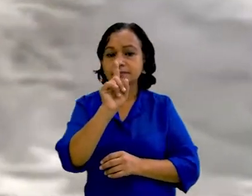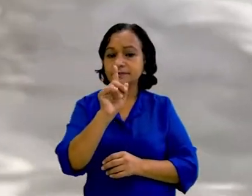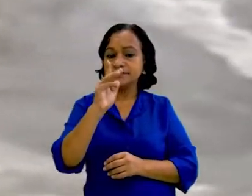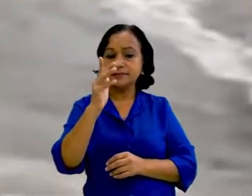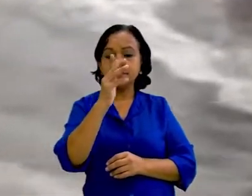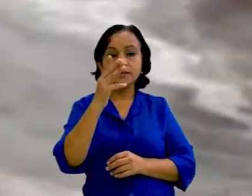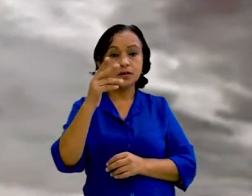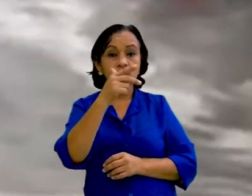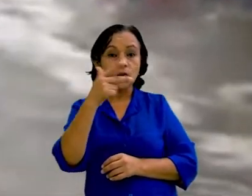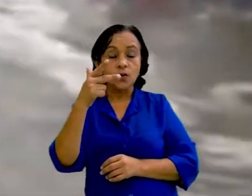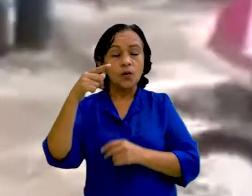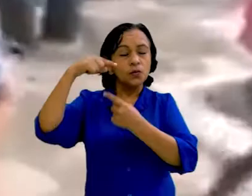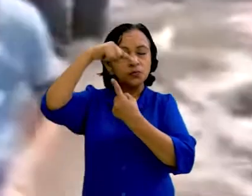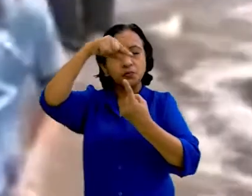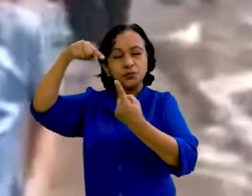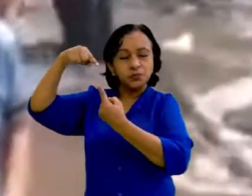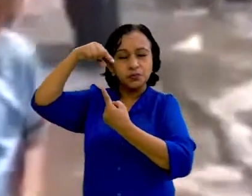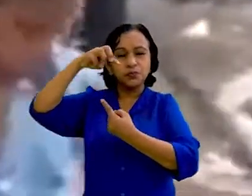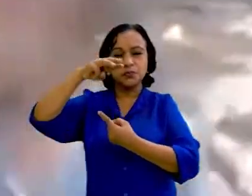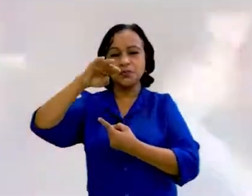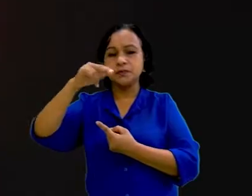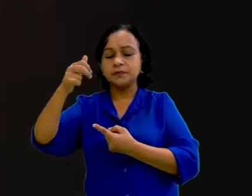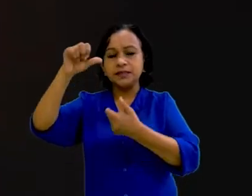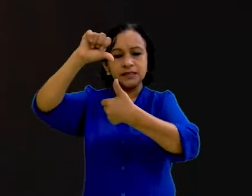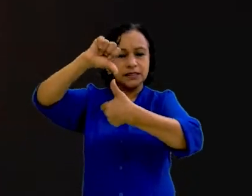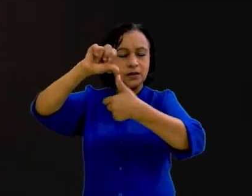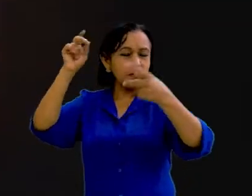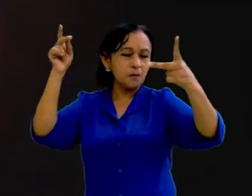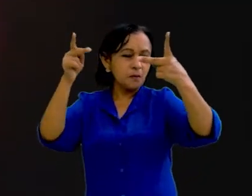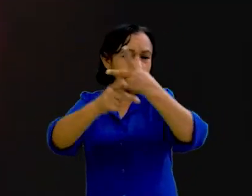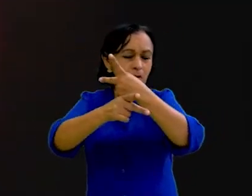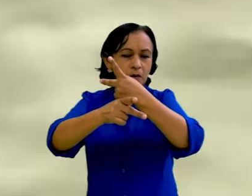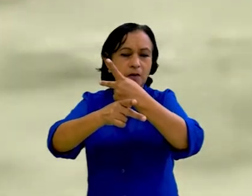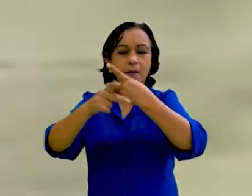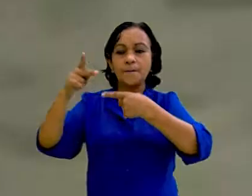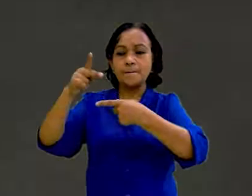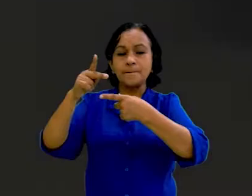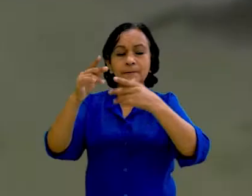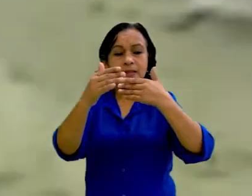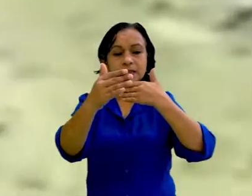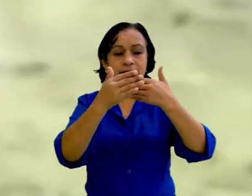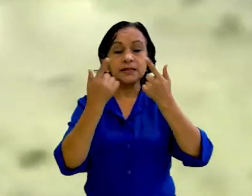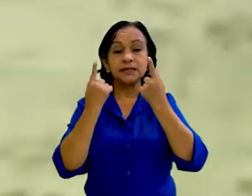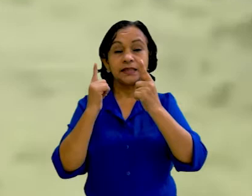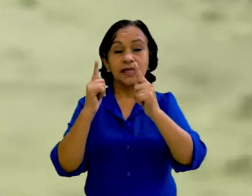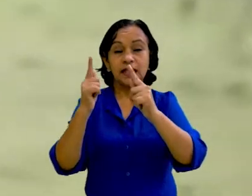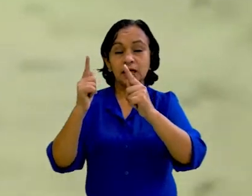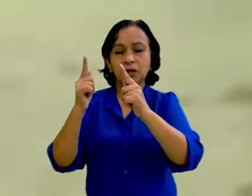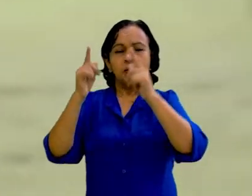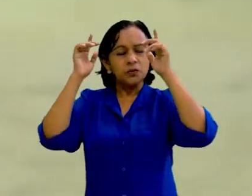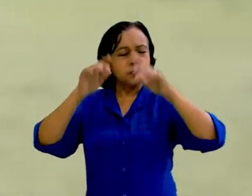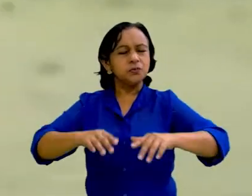1998, el huracán Mitch genera estragos en Centroamérica. En el municipio de Pozoltega, departamento de Chinandega,